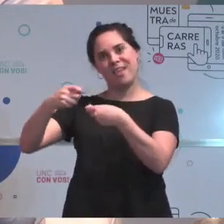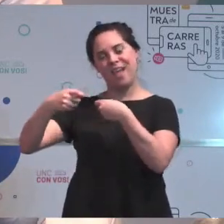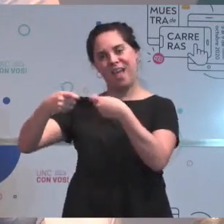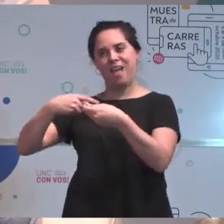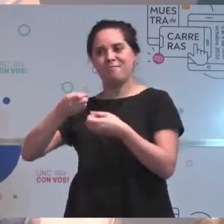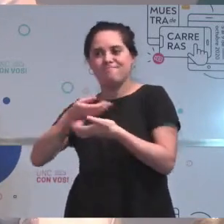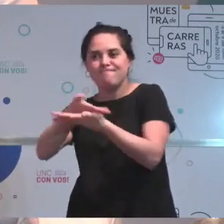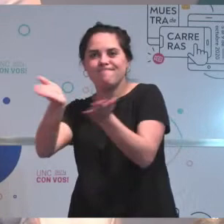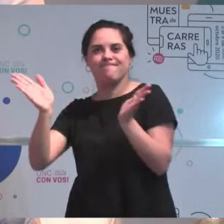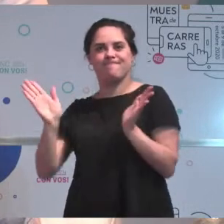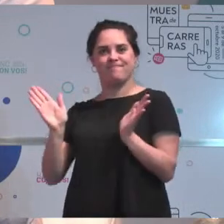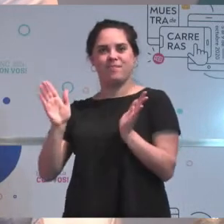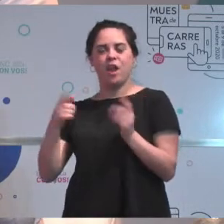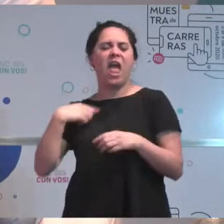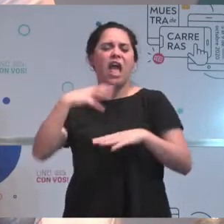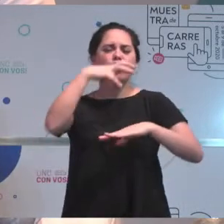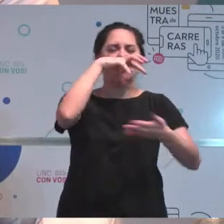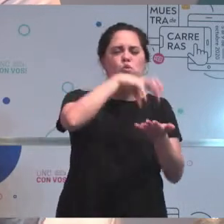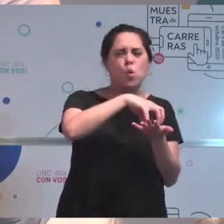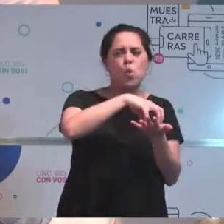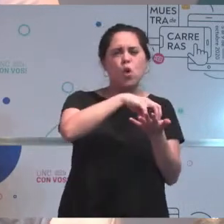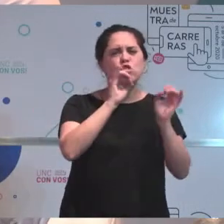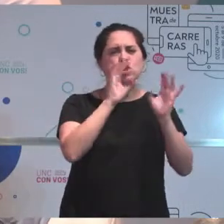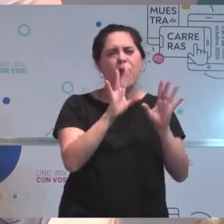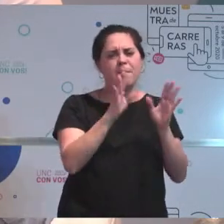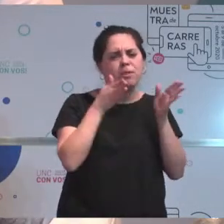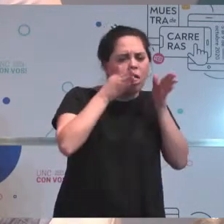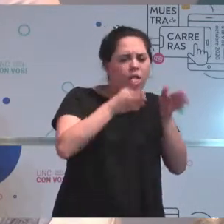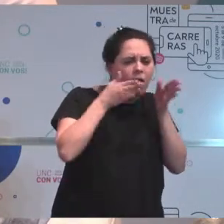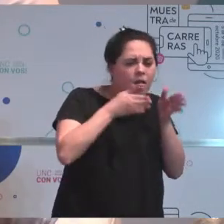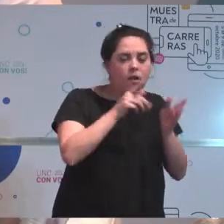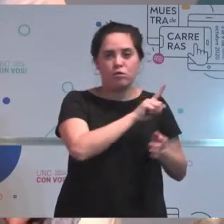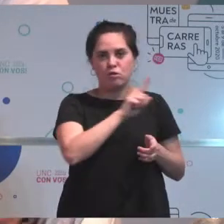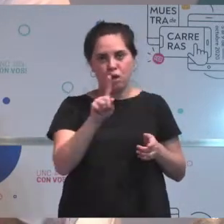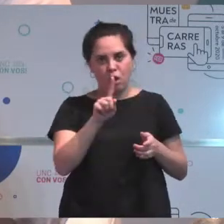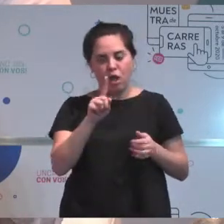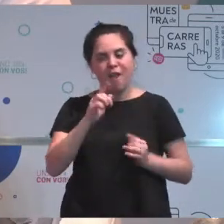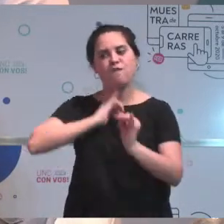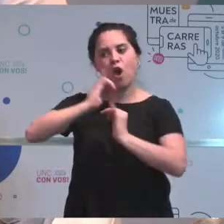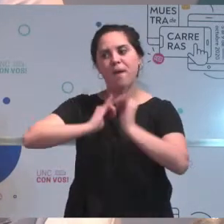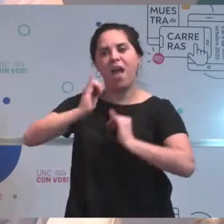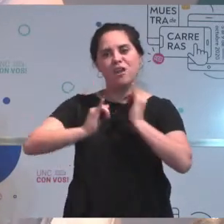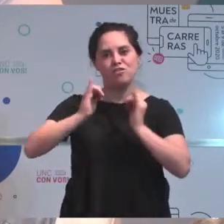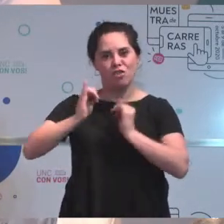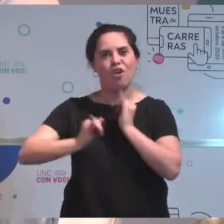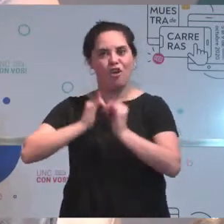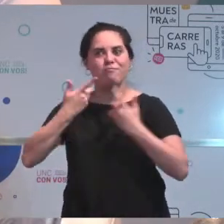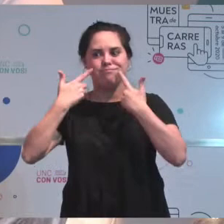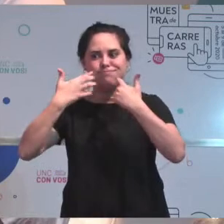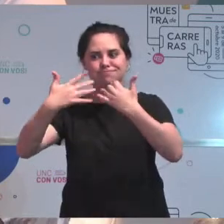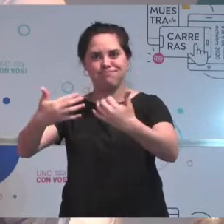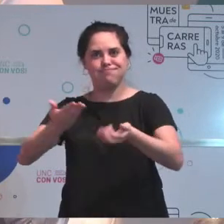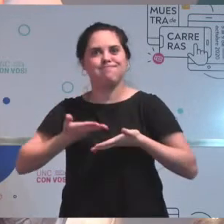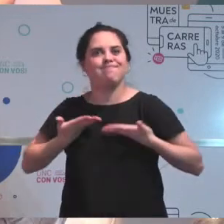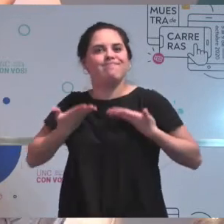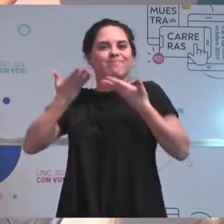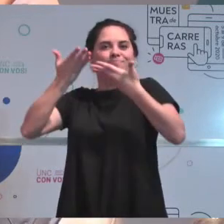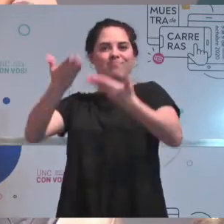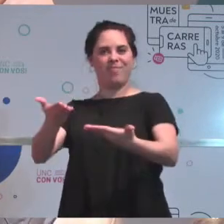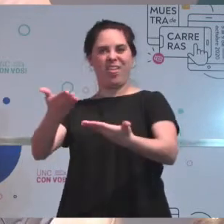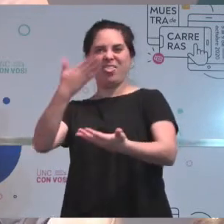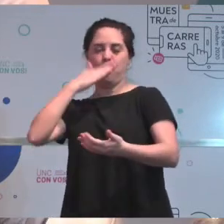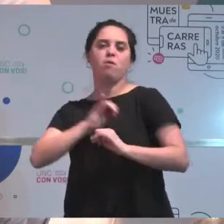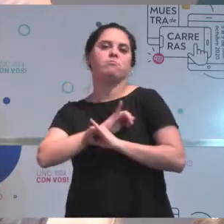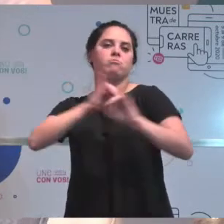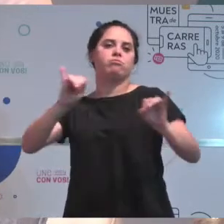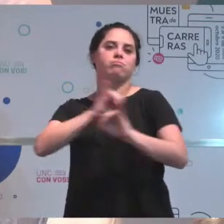solamente en un estudio, es decir, bueno, estudiamos esto y nuestra información nos brinda esto, sino también en la posibilidad de que eso luego uno